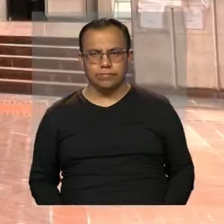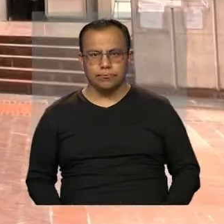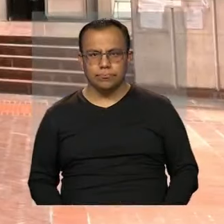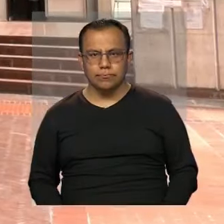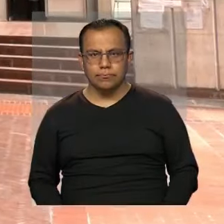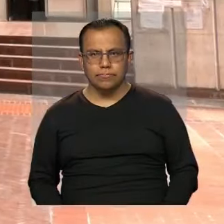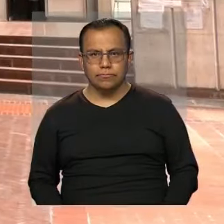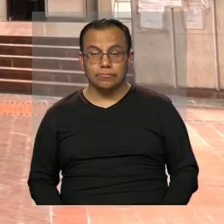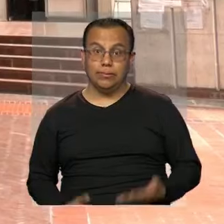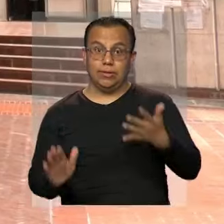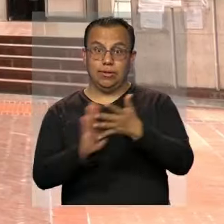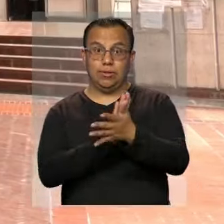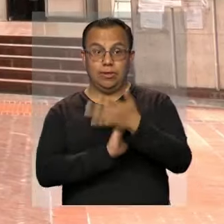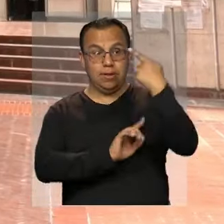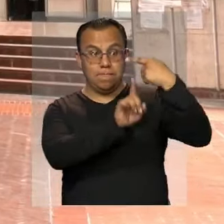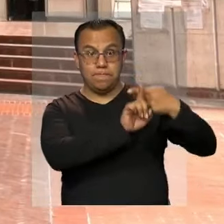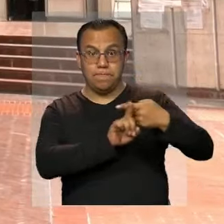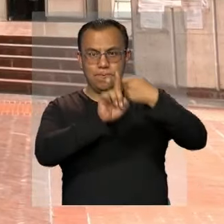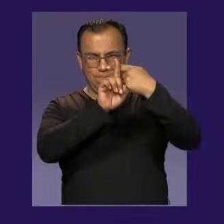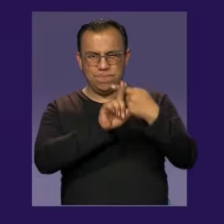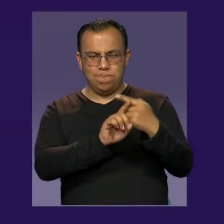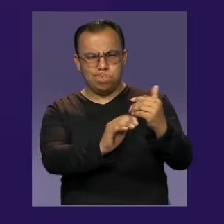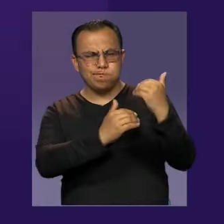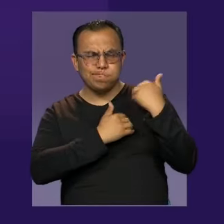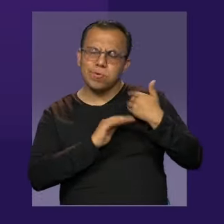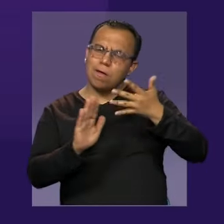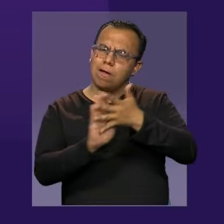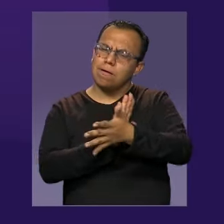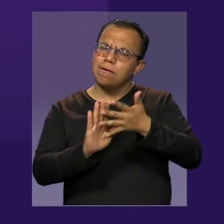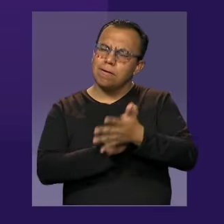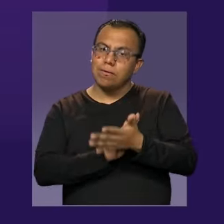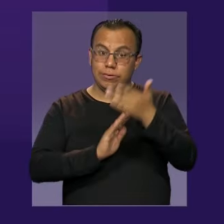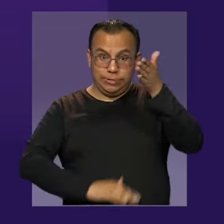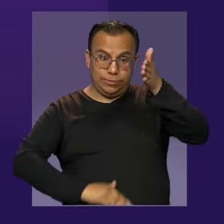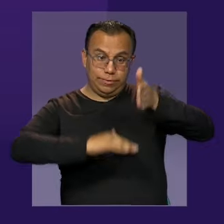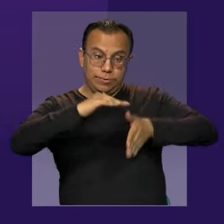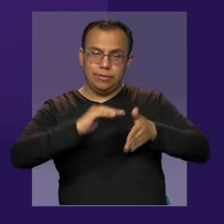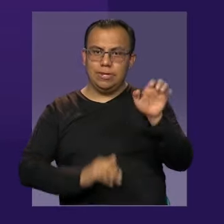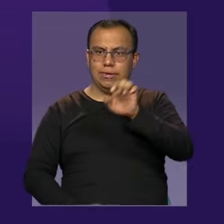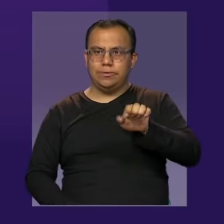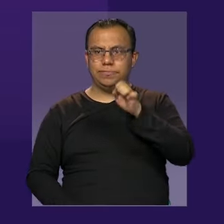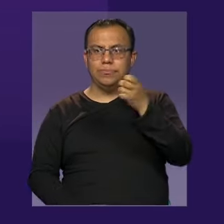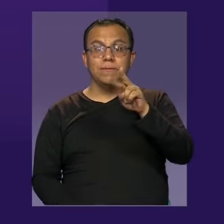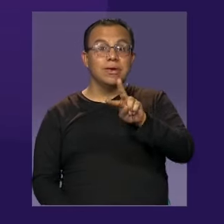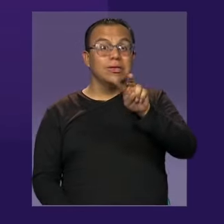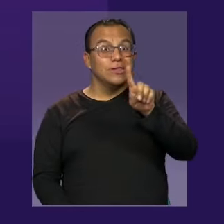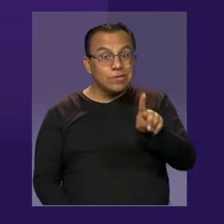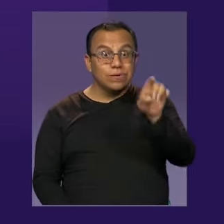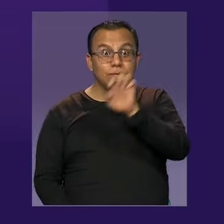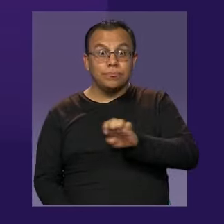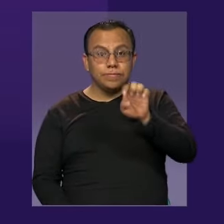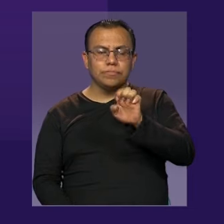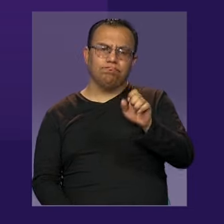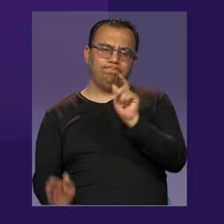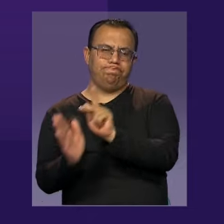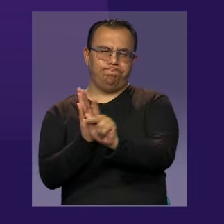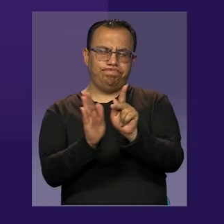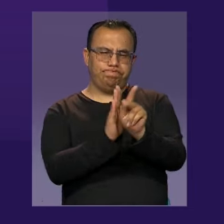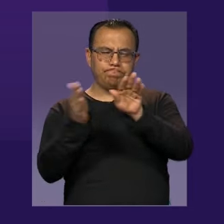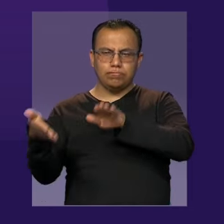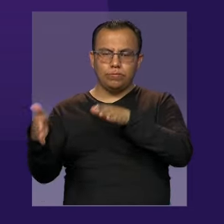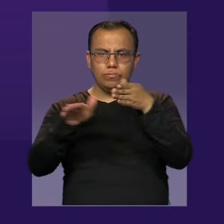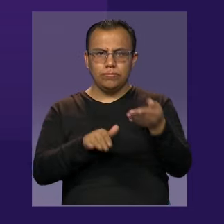Según datos de la Procuraduría General de la Nación, a corte de enero, 21 mujeres fueron víctimas de feminicidio,